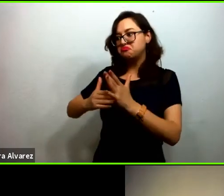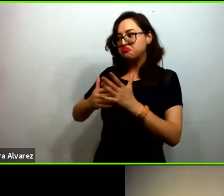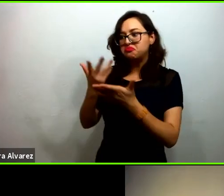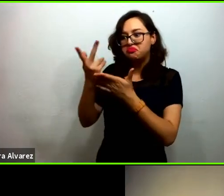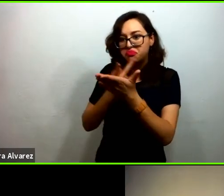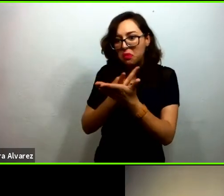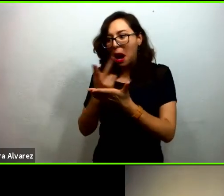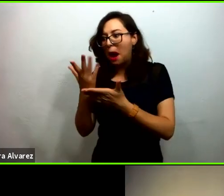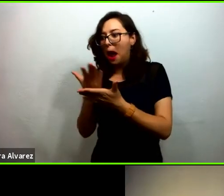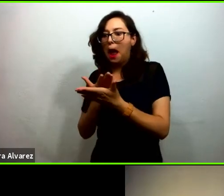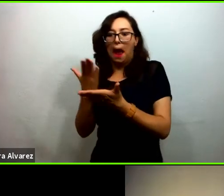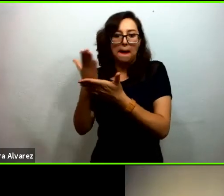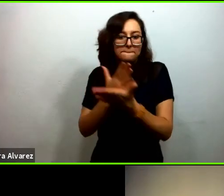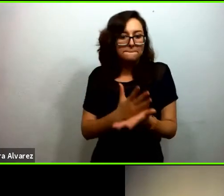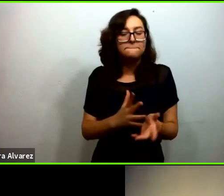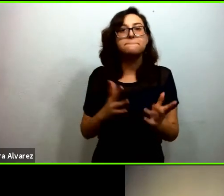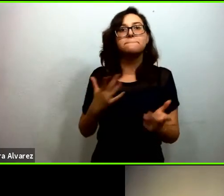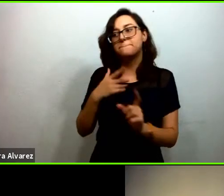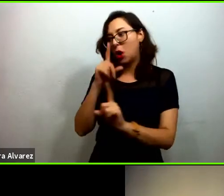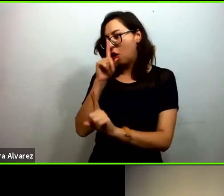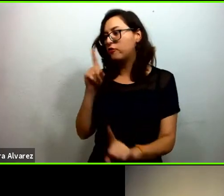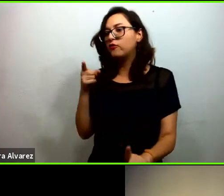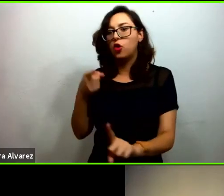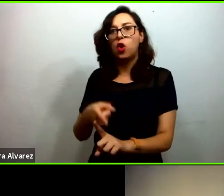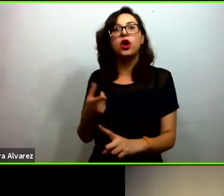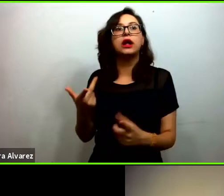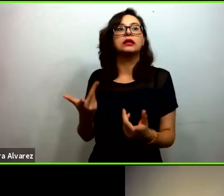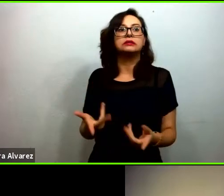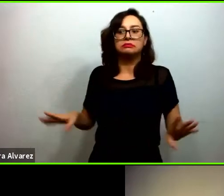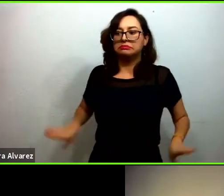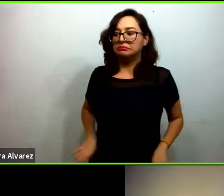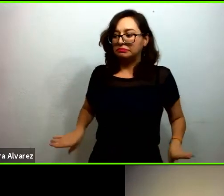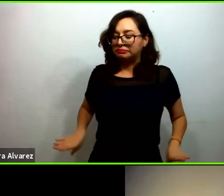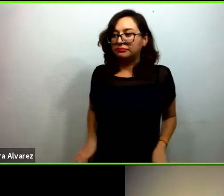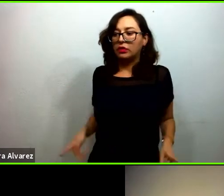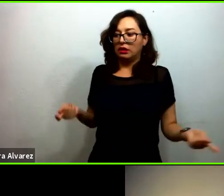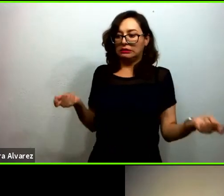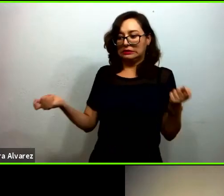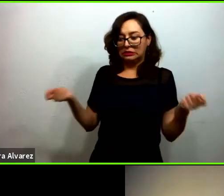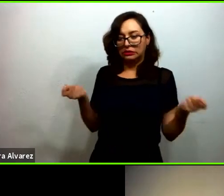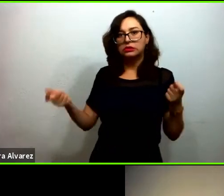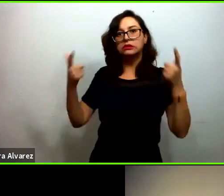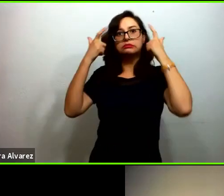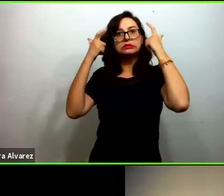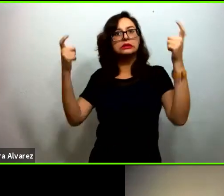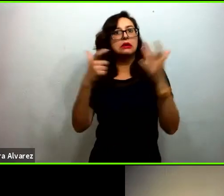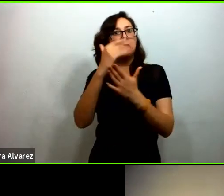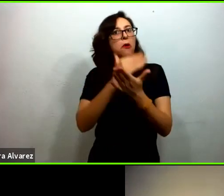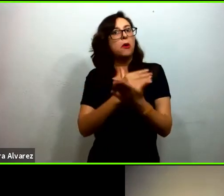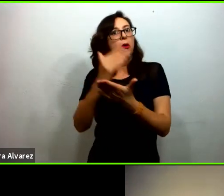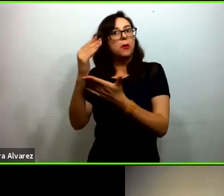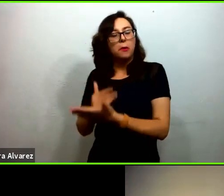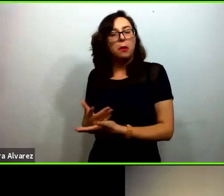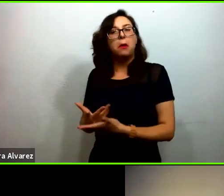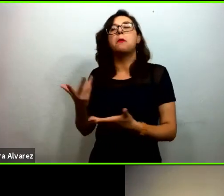destacable el foco que hicieron en habilidades de autorregulación que son habilidades muy importantes